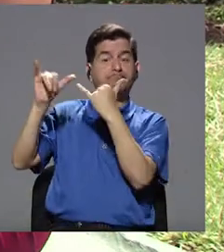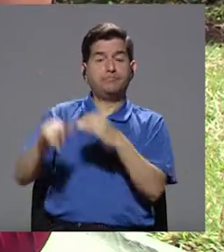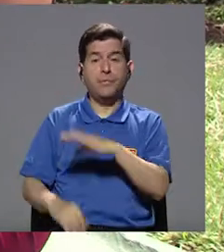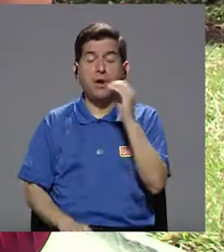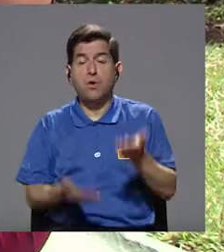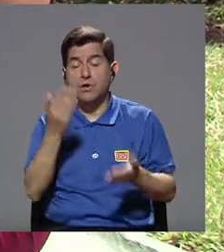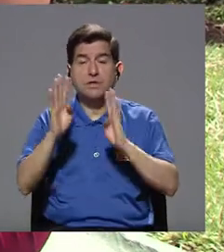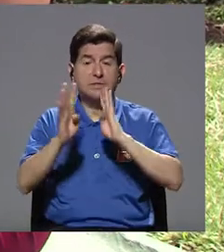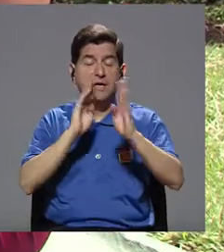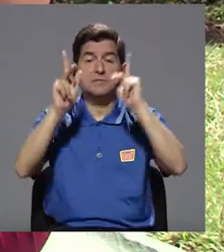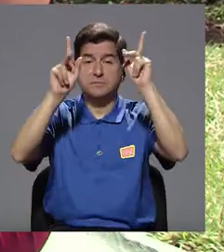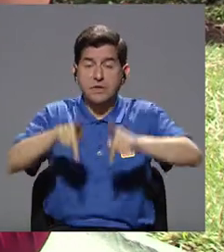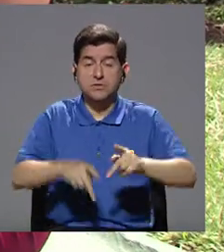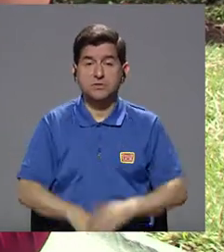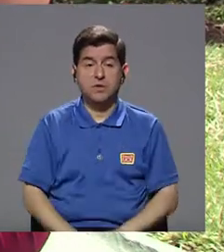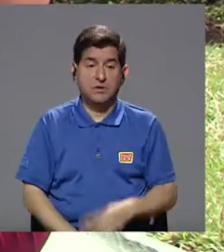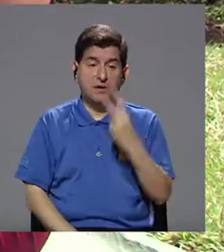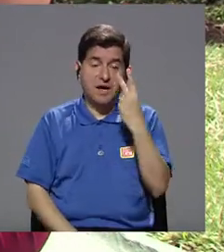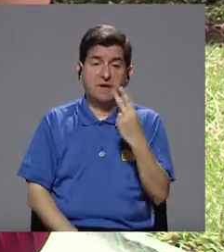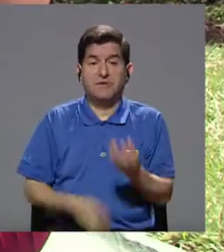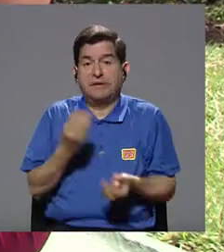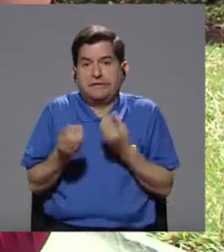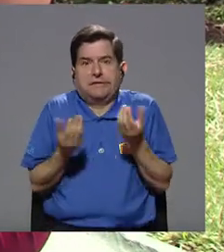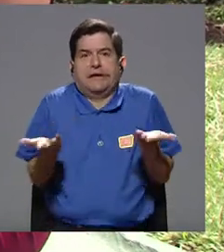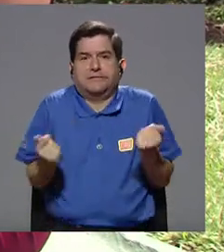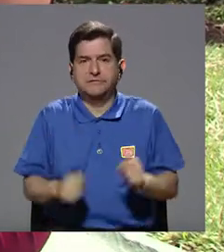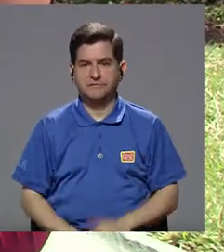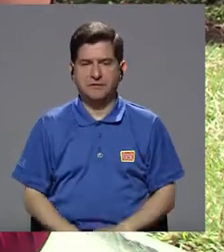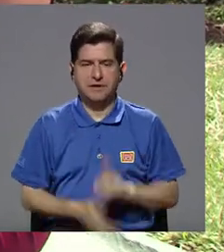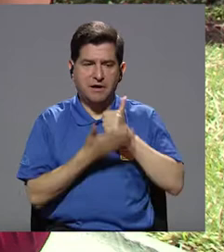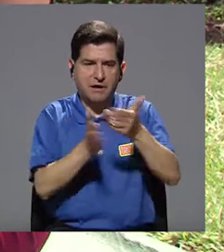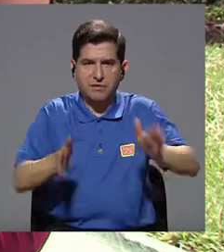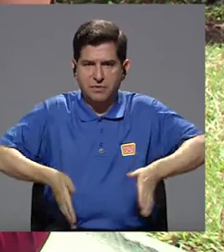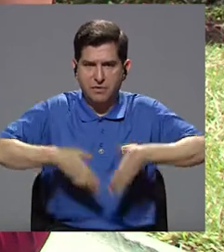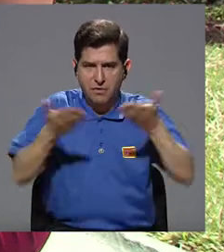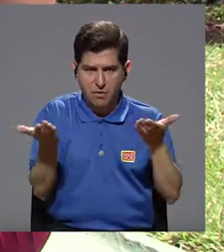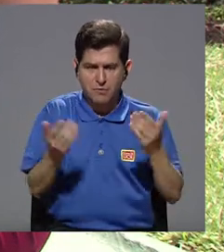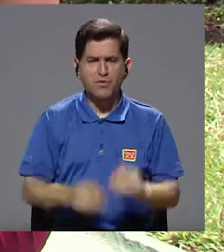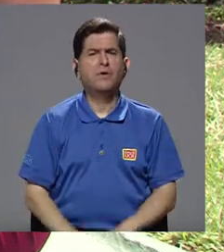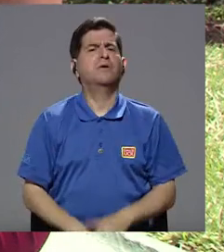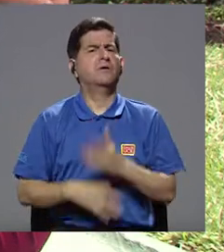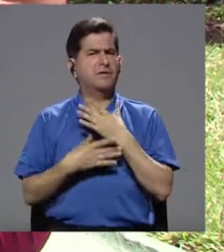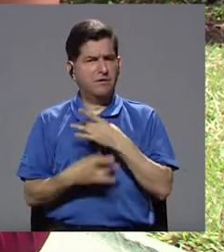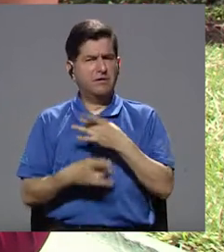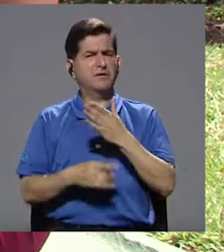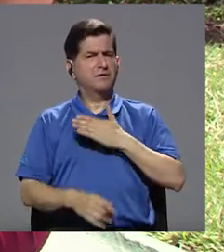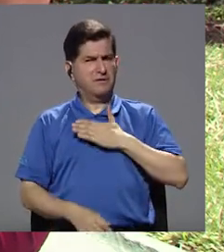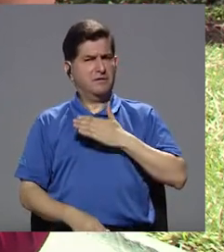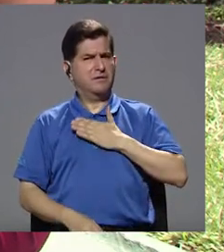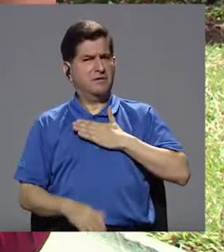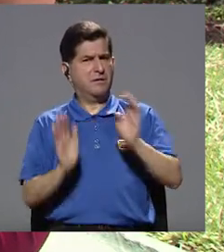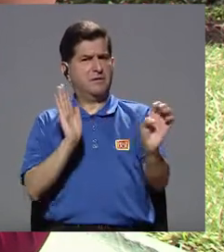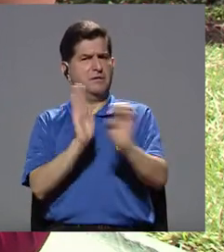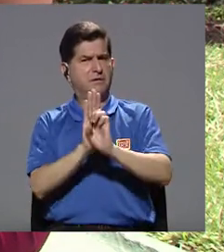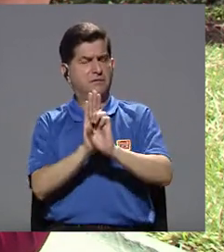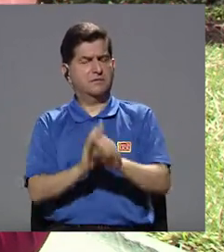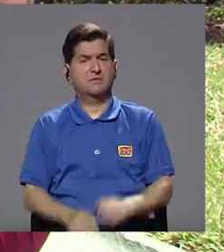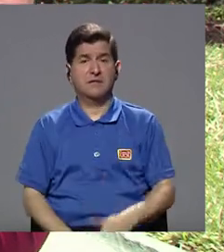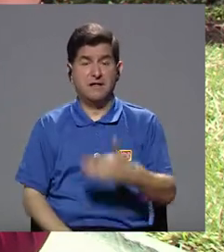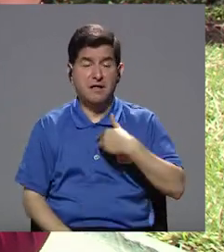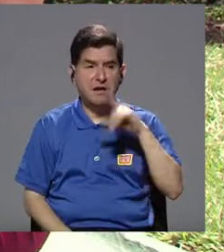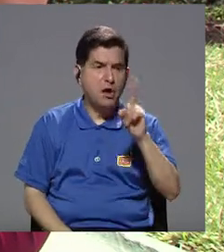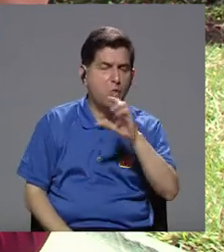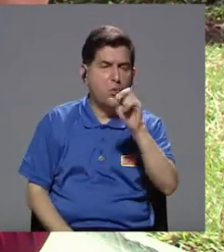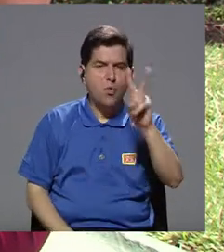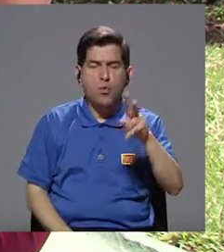denuncia o al menos hablen con la persona para ver si qué se puede hacer, cómo le podrían ayudar. Es que llama la atención, bueno, a me llama la atención, por ejemplo, que a veces para